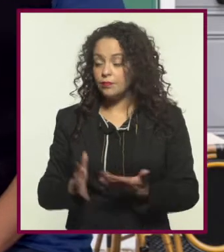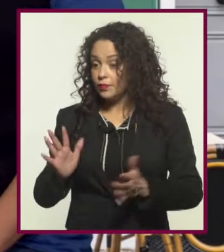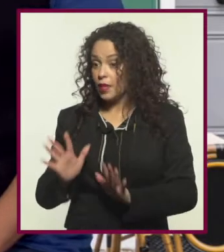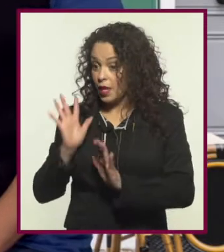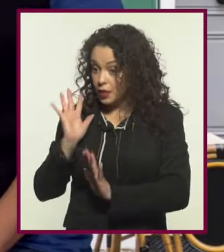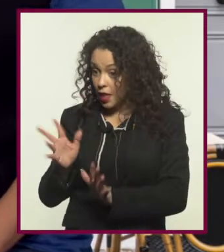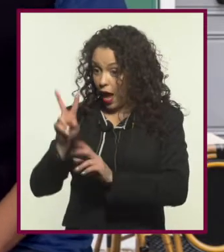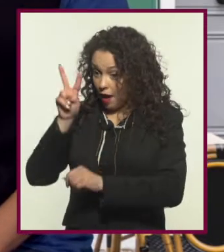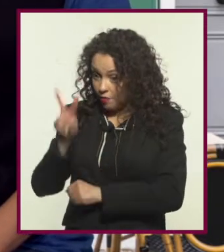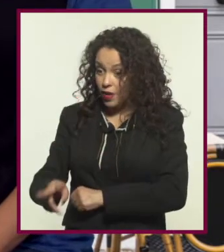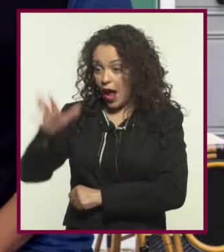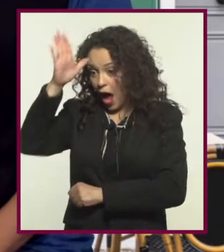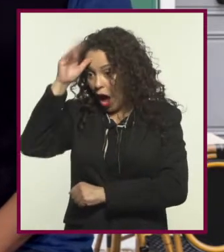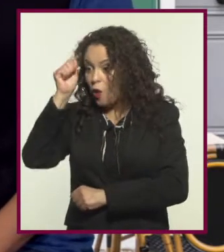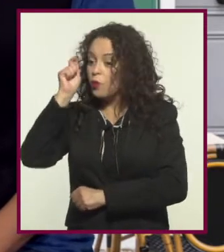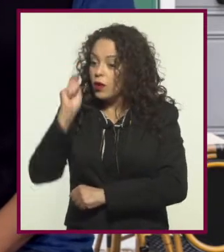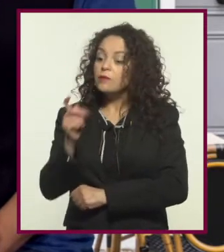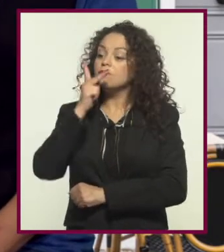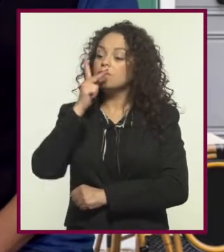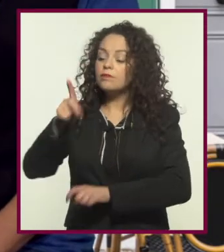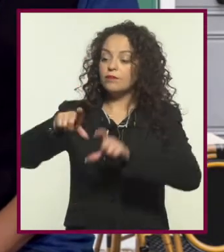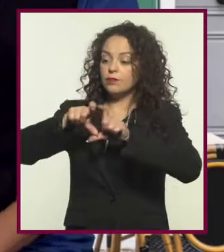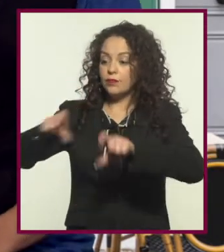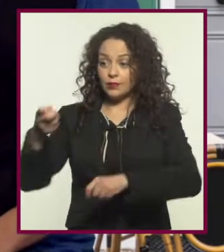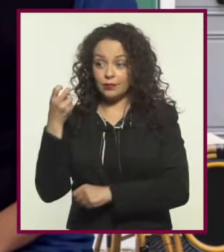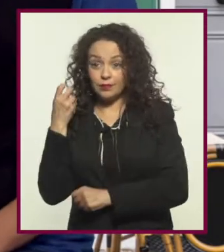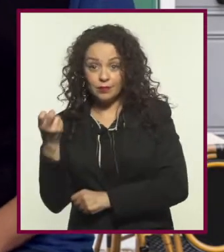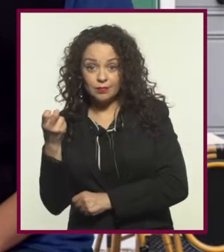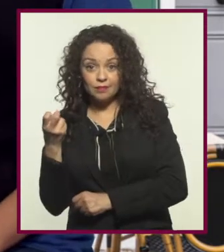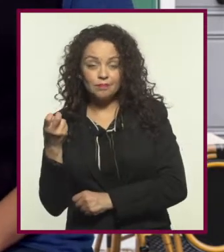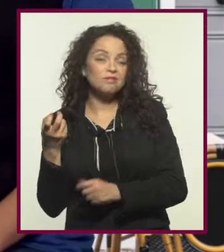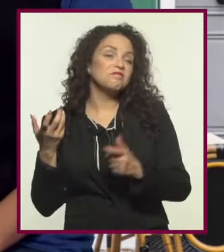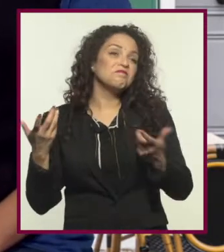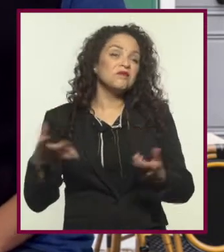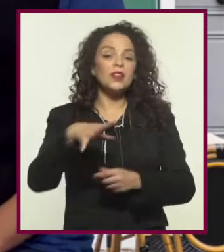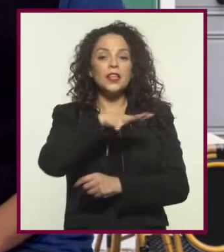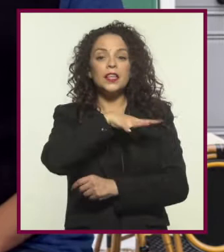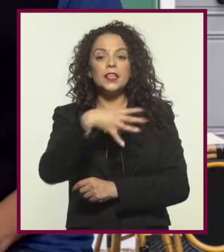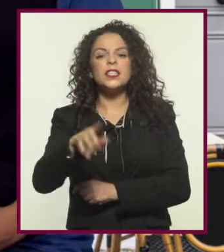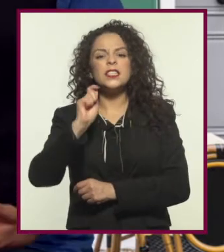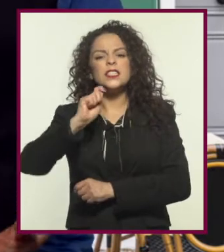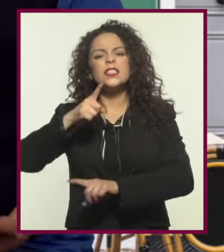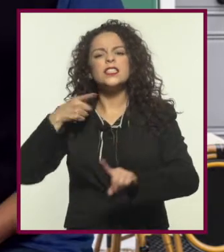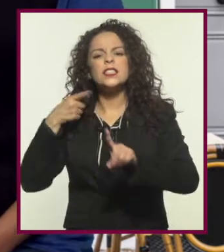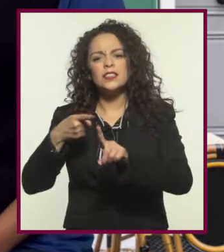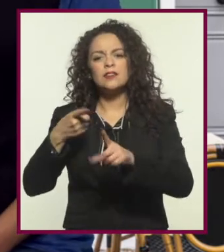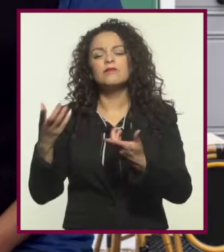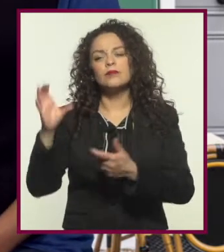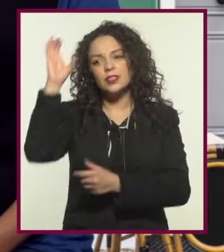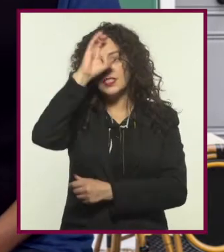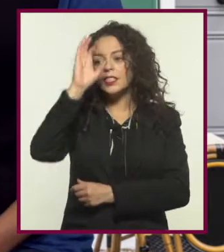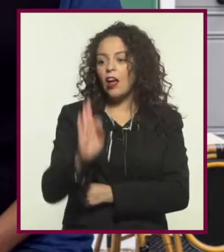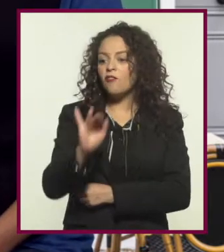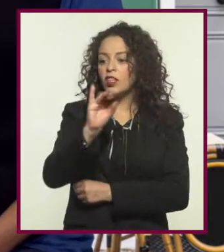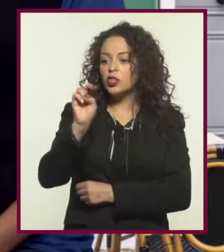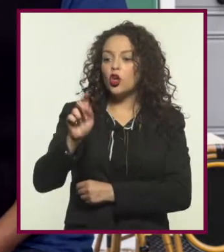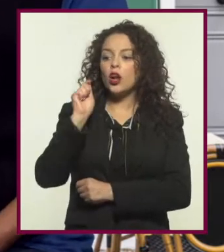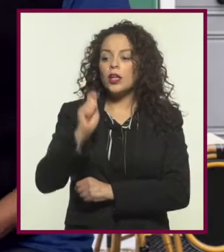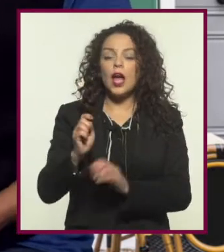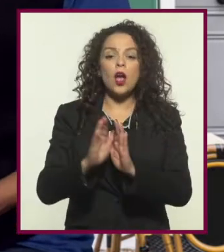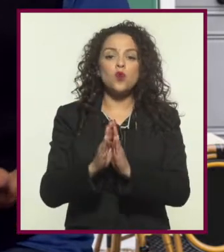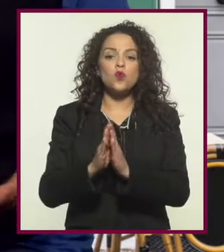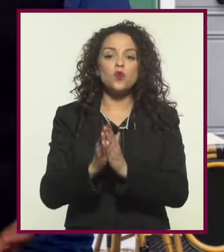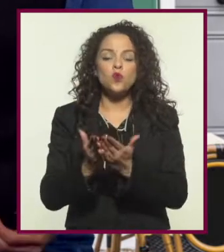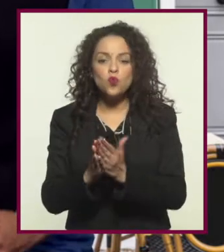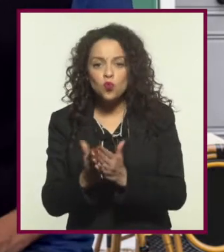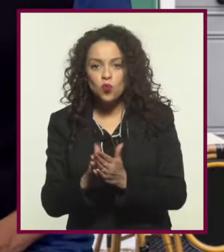aunque no se ha llegado realmente a un acuerdo sobre la definición de este género literario, en general se considera como ciencia ficción a los